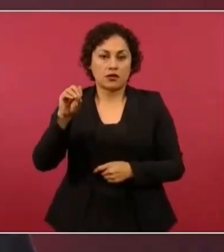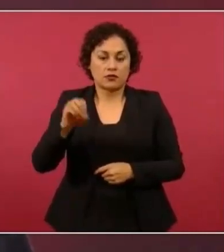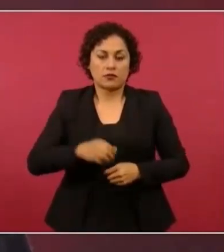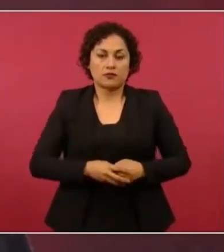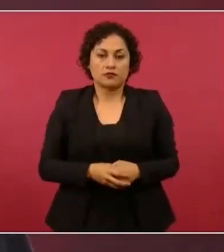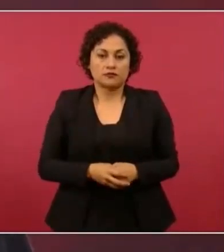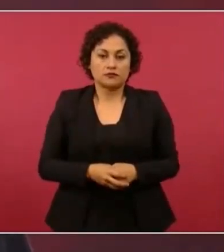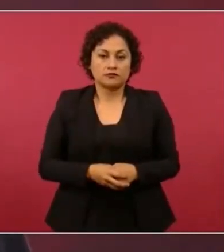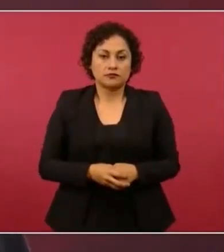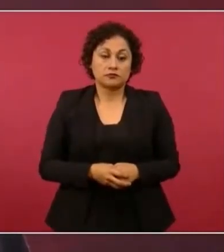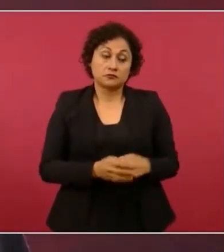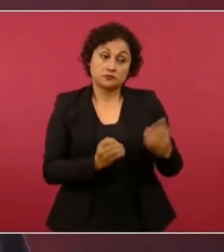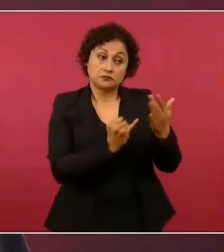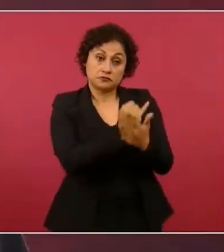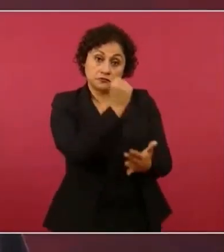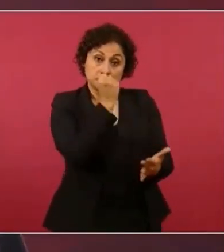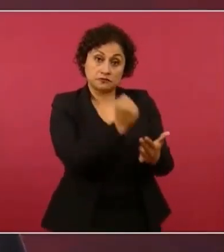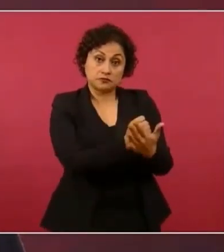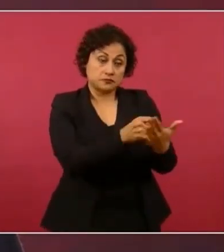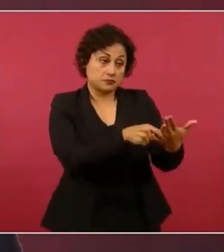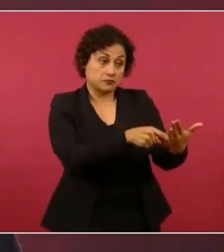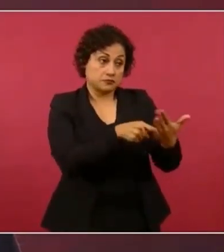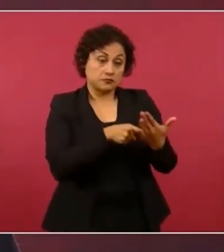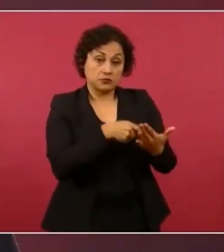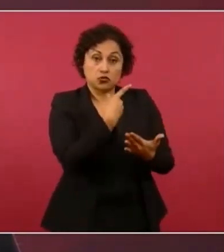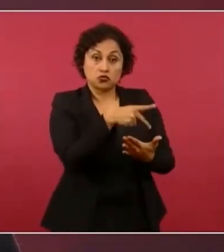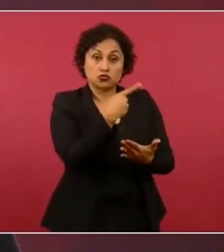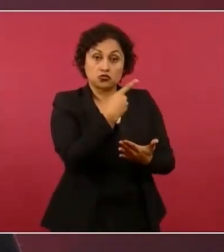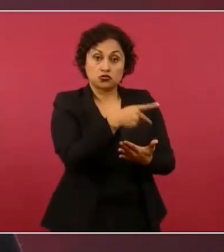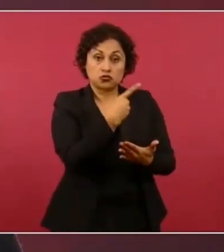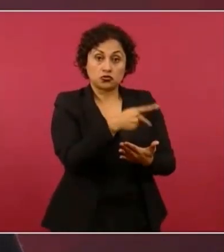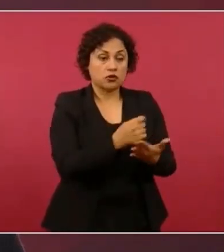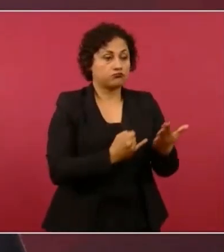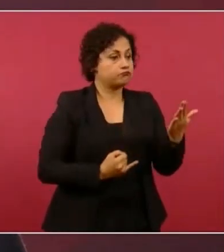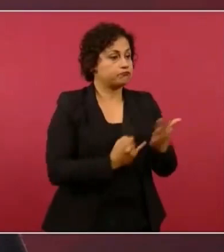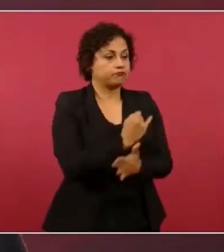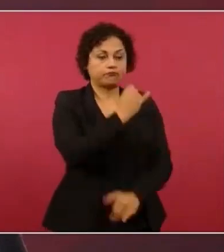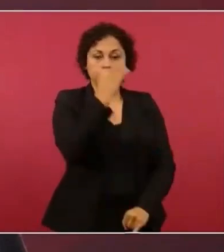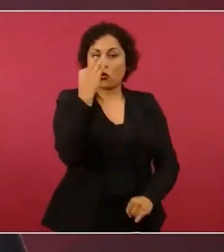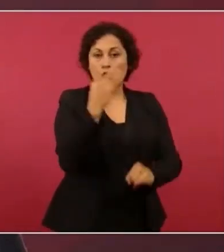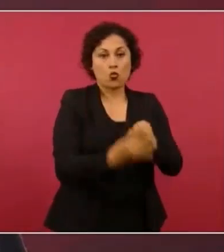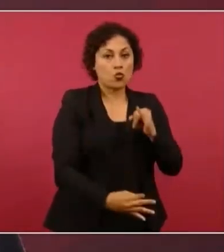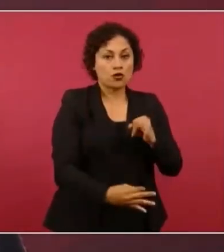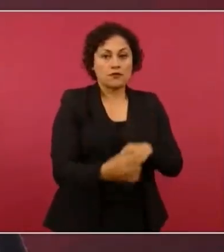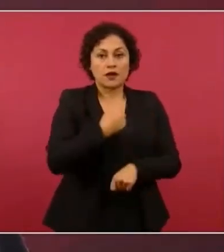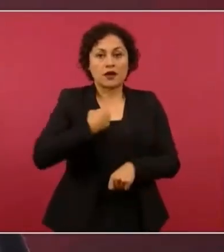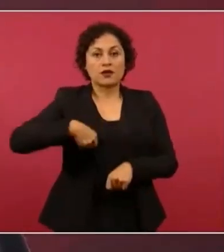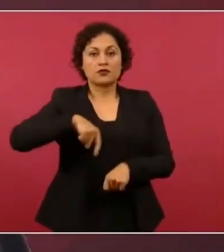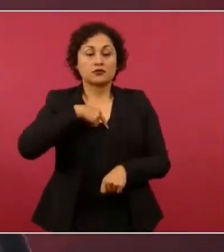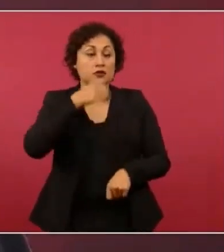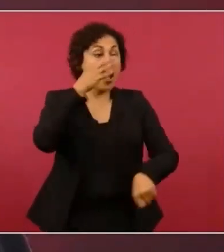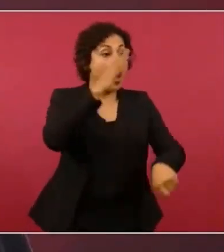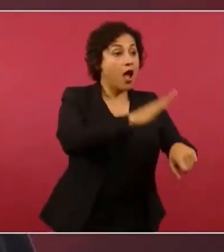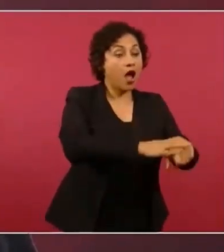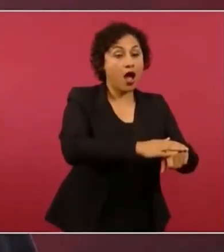Es una resolución definitiva e inatacable, no tenemos recurso,